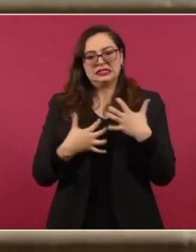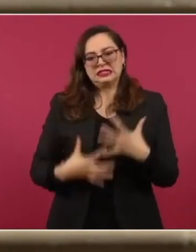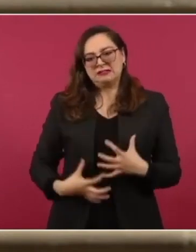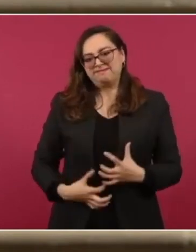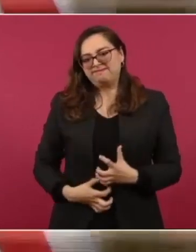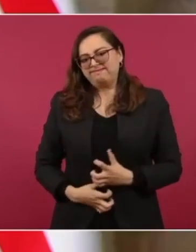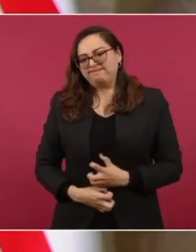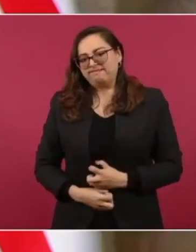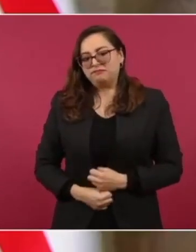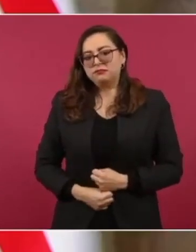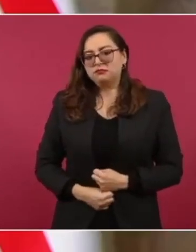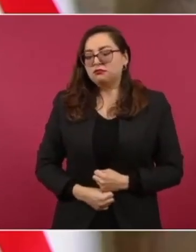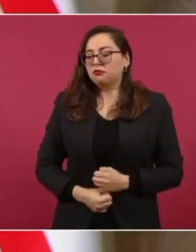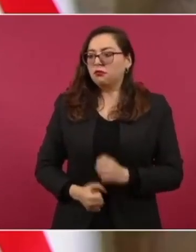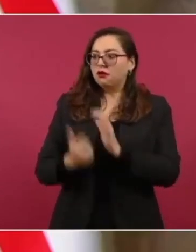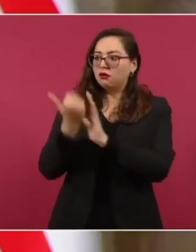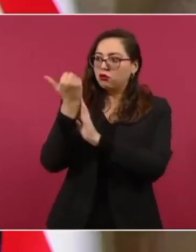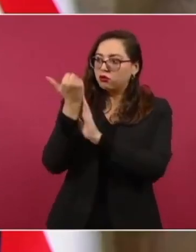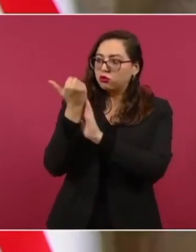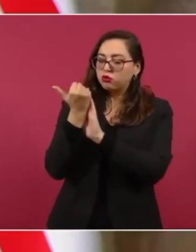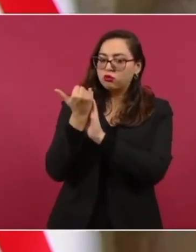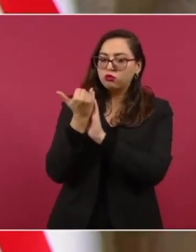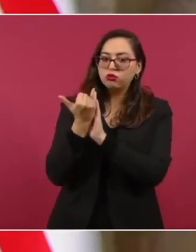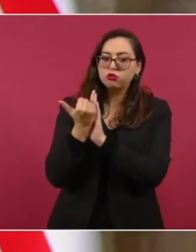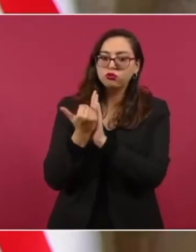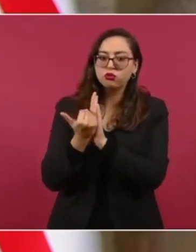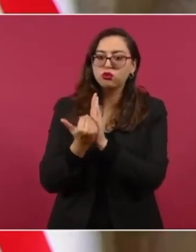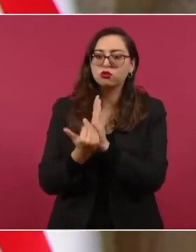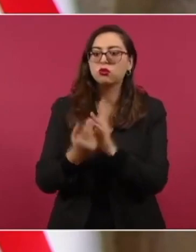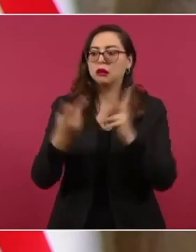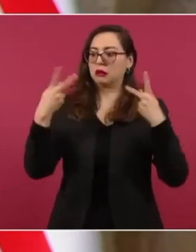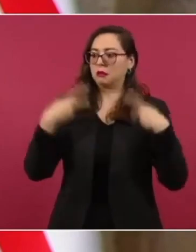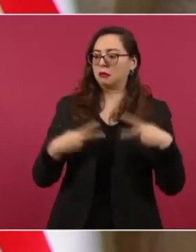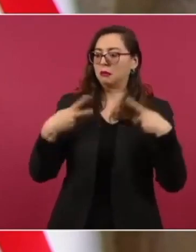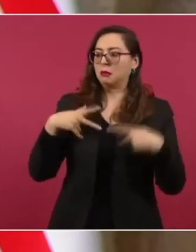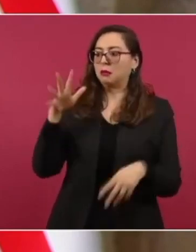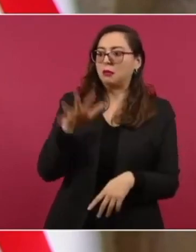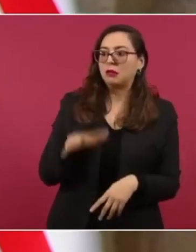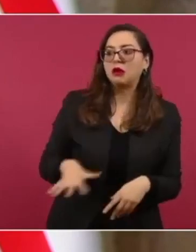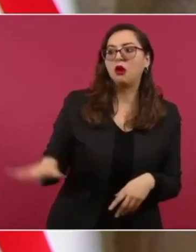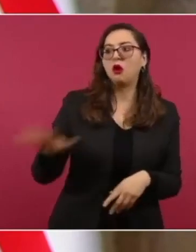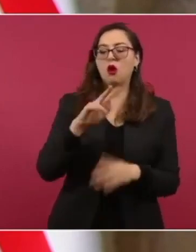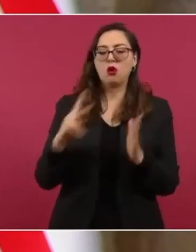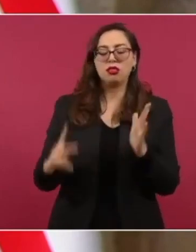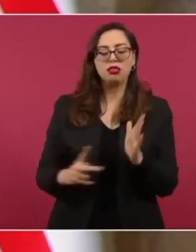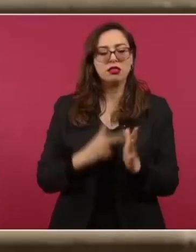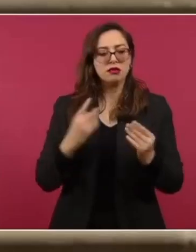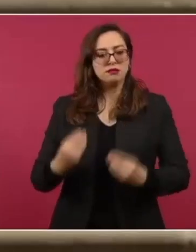permanece encendida la llama de la esperanza.